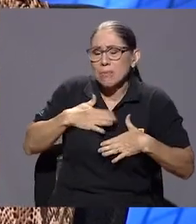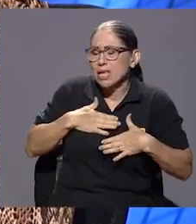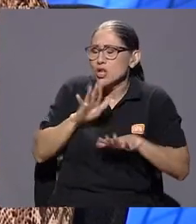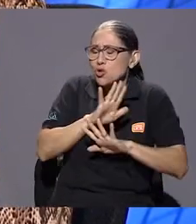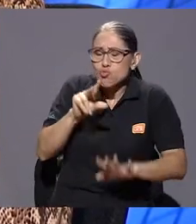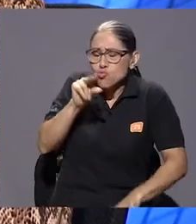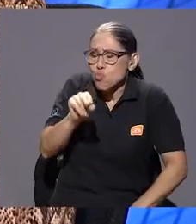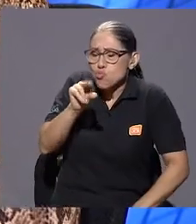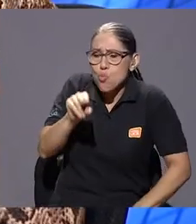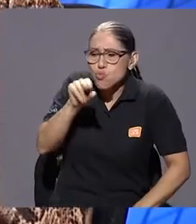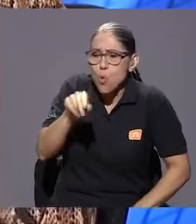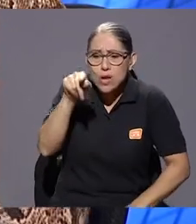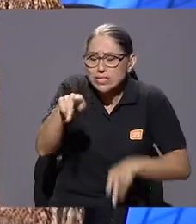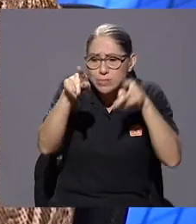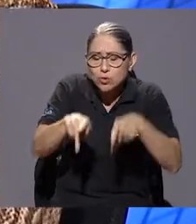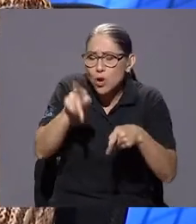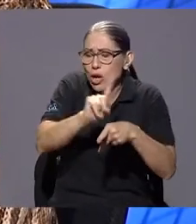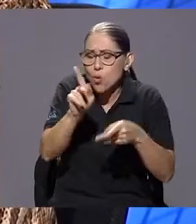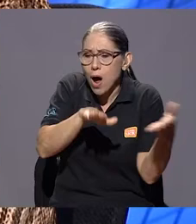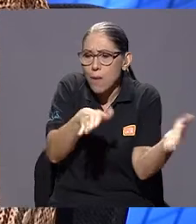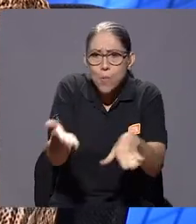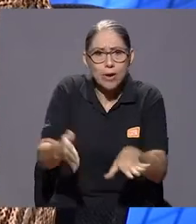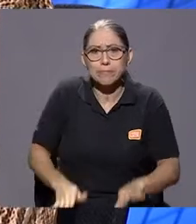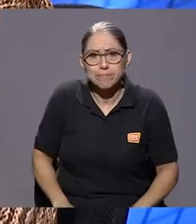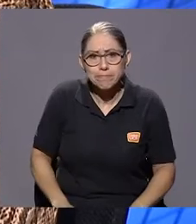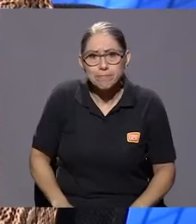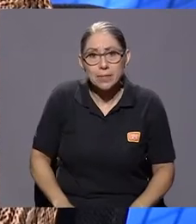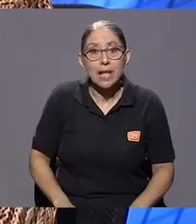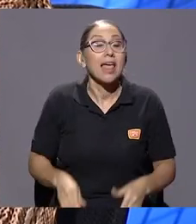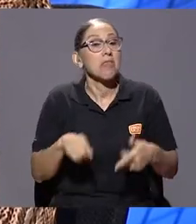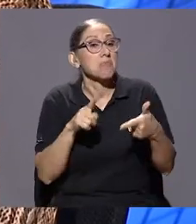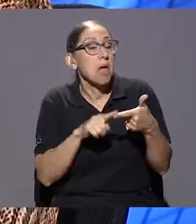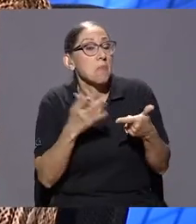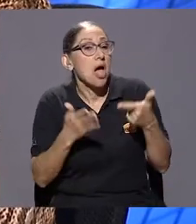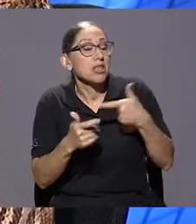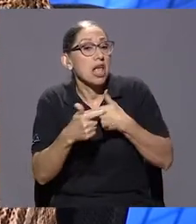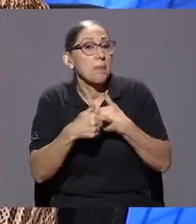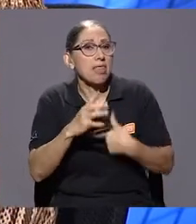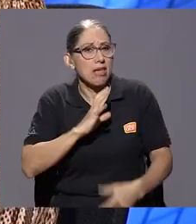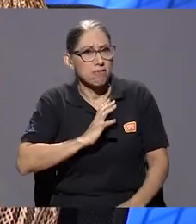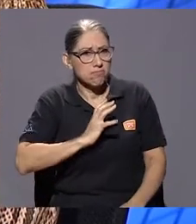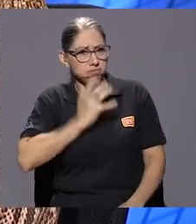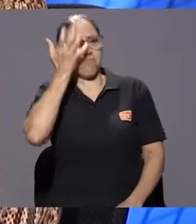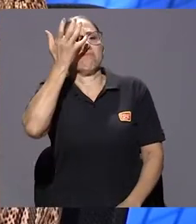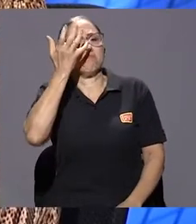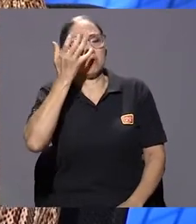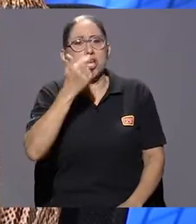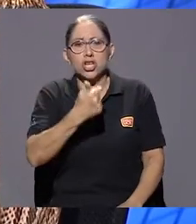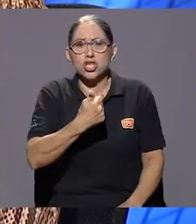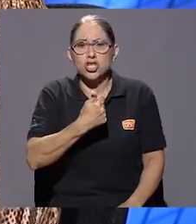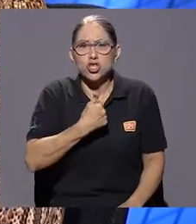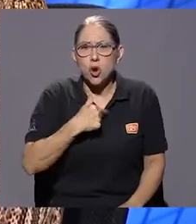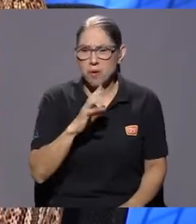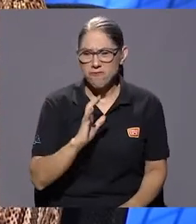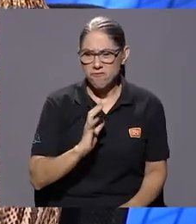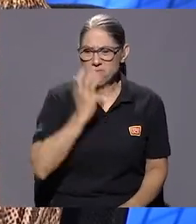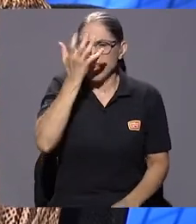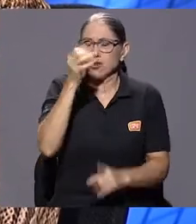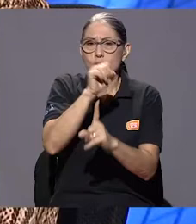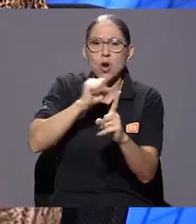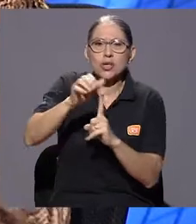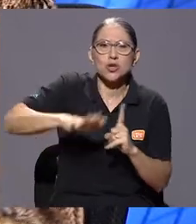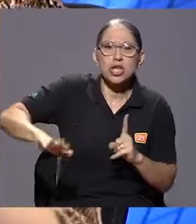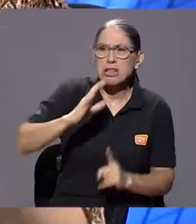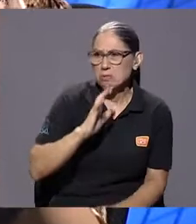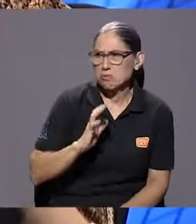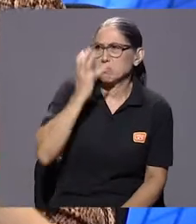realmente lo que está pasando. Puede haber una etapa de ira o de enojo, donde yo me enfurezco con la sociedad, me enfurezco con Dios, me enfurezco